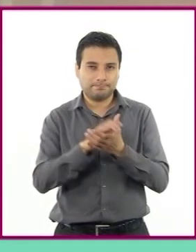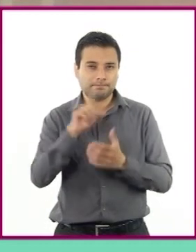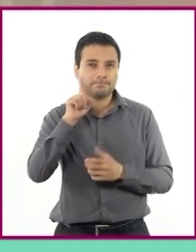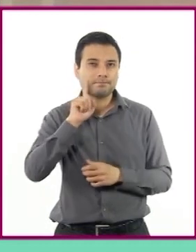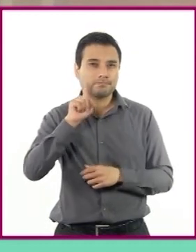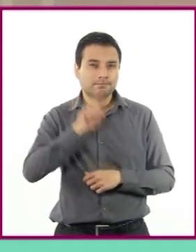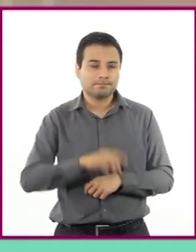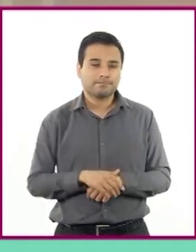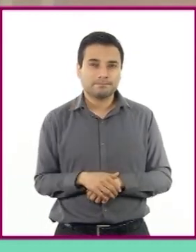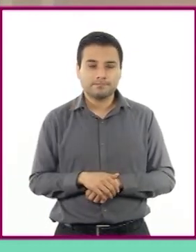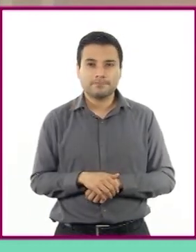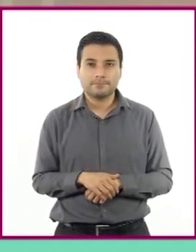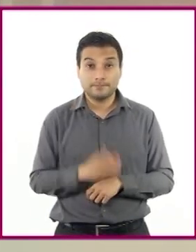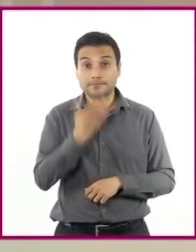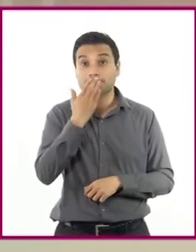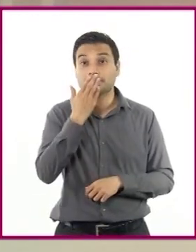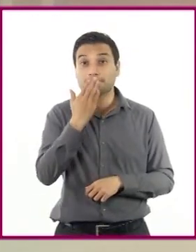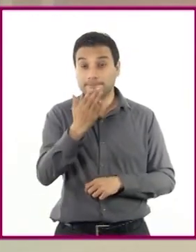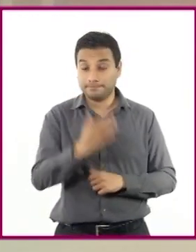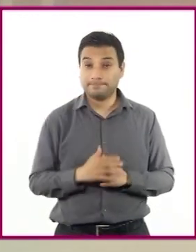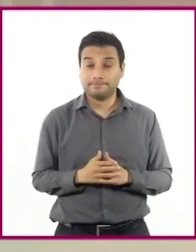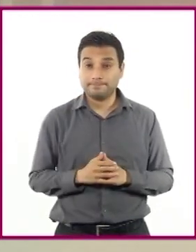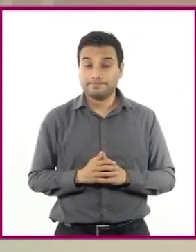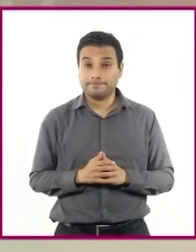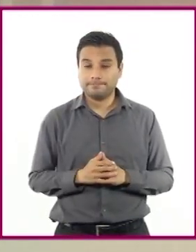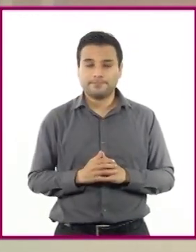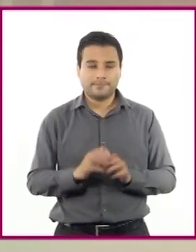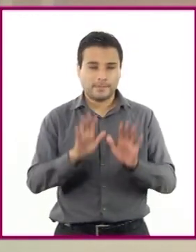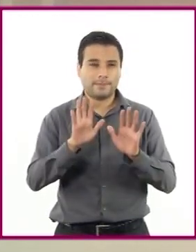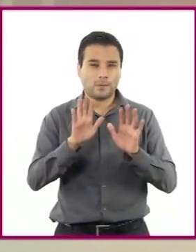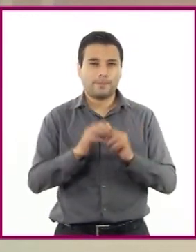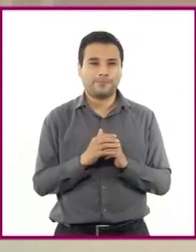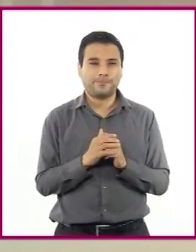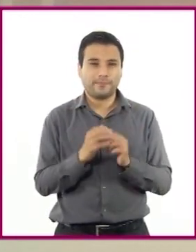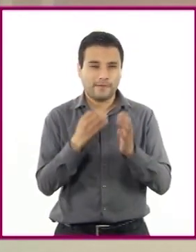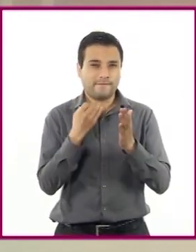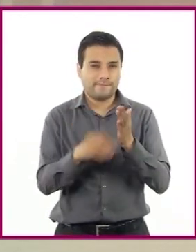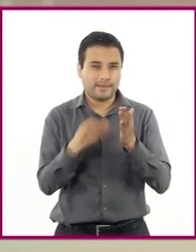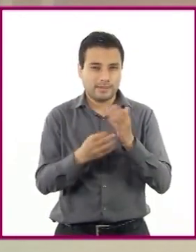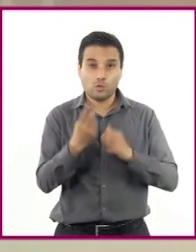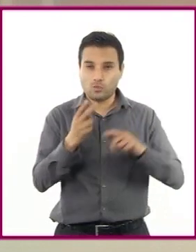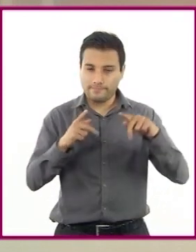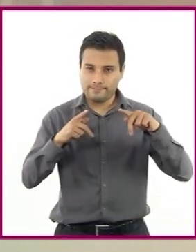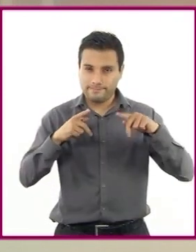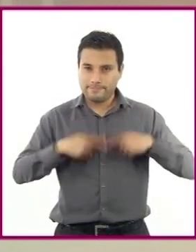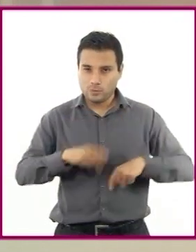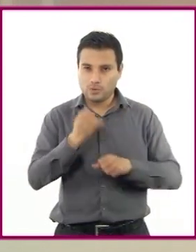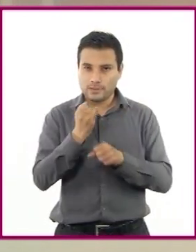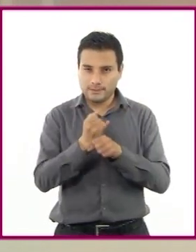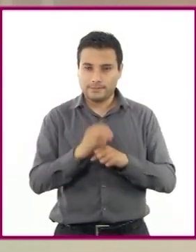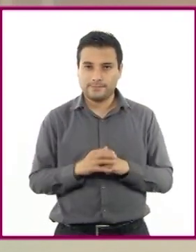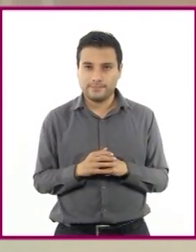protagonista. Muy bien, pero le agregaremos dos personajes más que hasta este momento no los